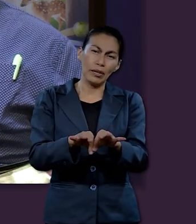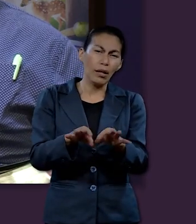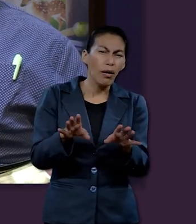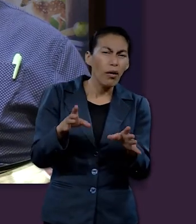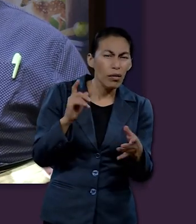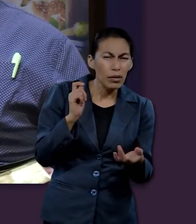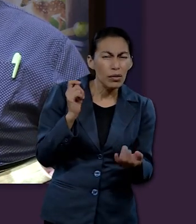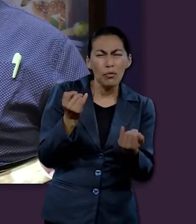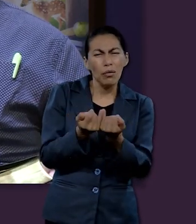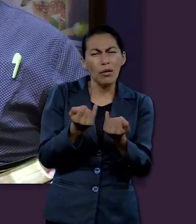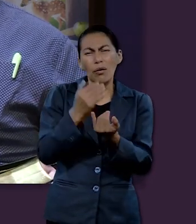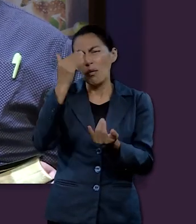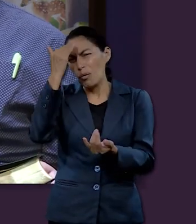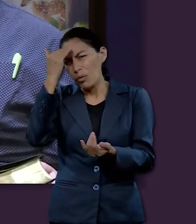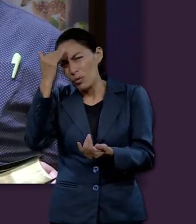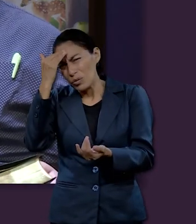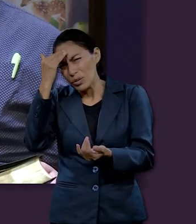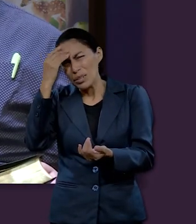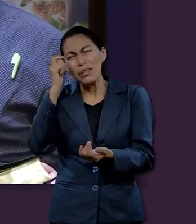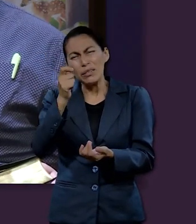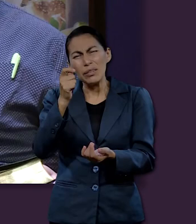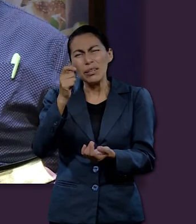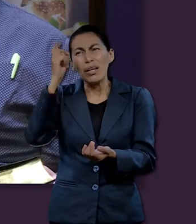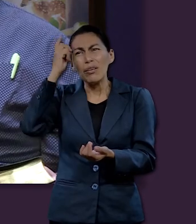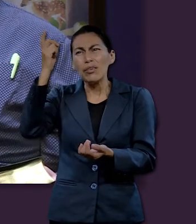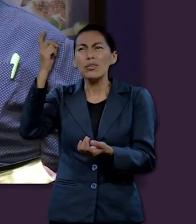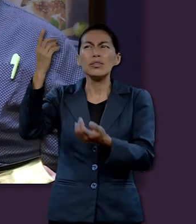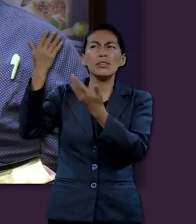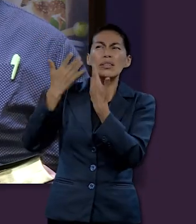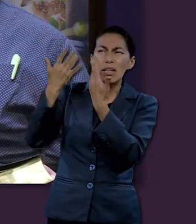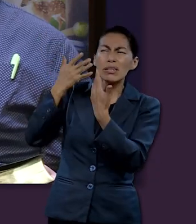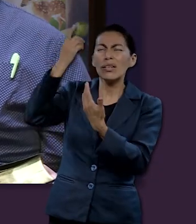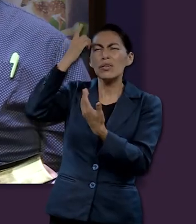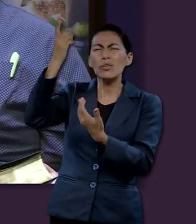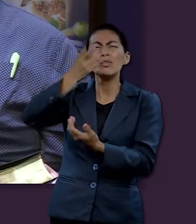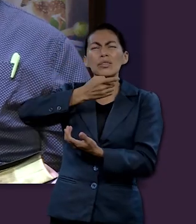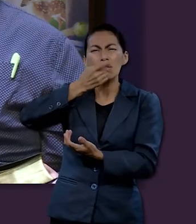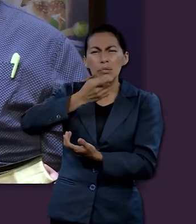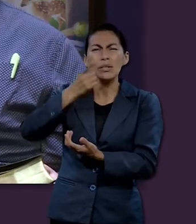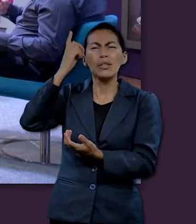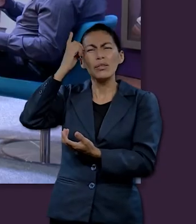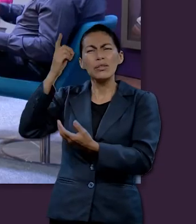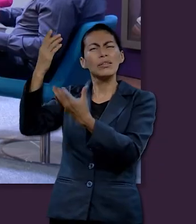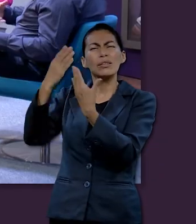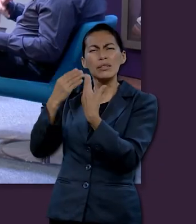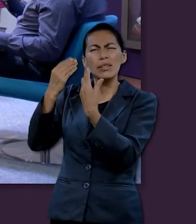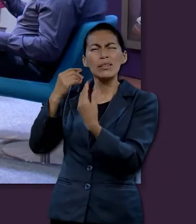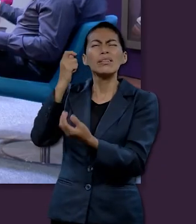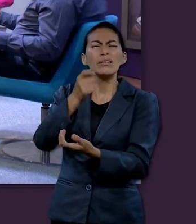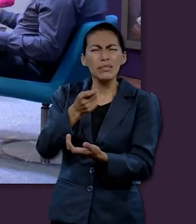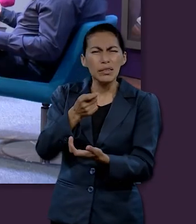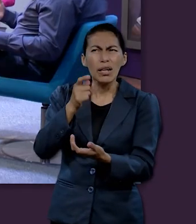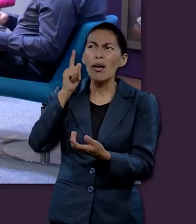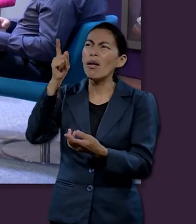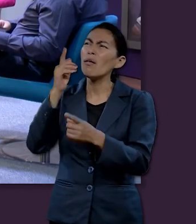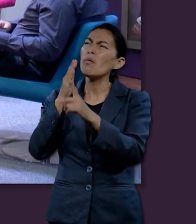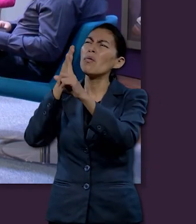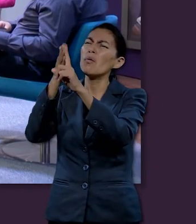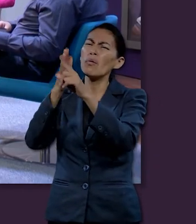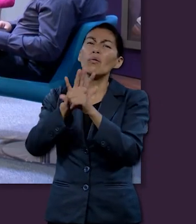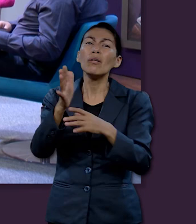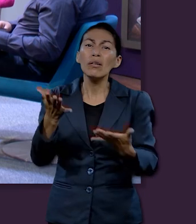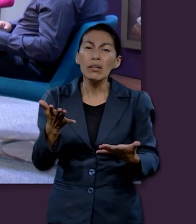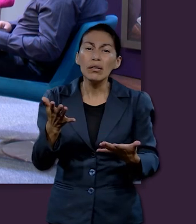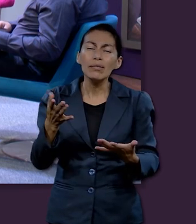importante conocer de qué se trata ser disciplinados por Dios, sus motivos, su objetivo,